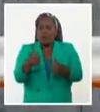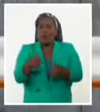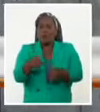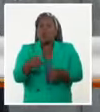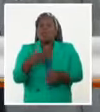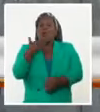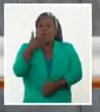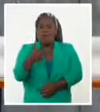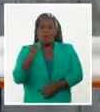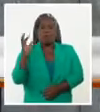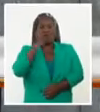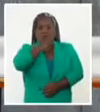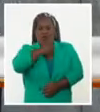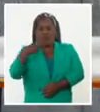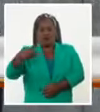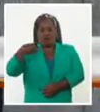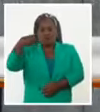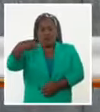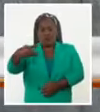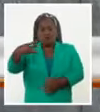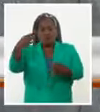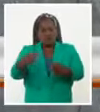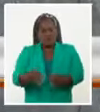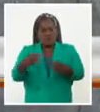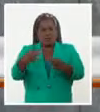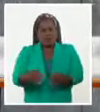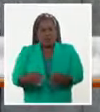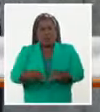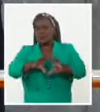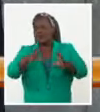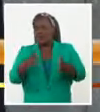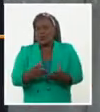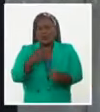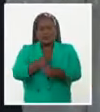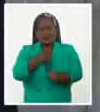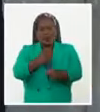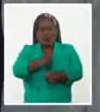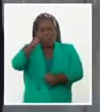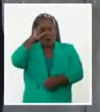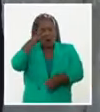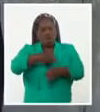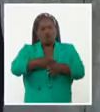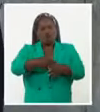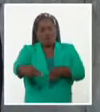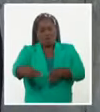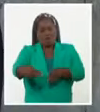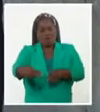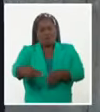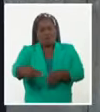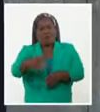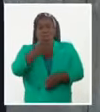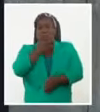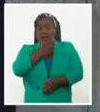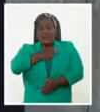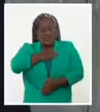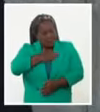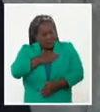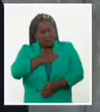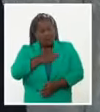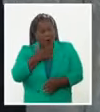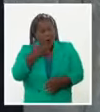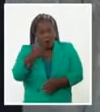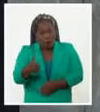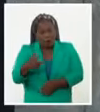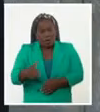lo bello. Son tres premisas que tuvieron siempre en toda la obra de nuestro historiador. Por eso nos parece muy simbólico estar hoy